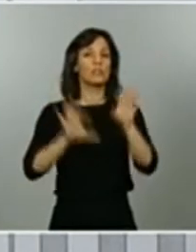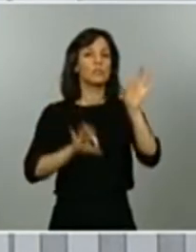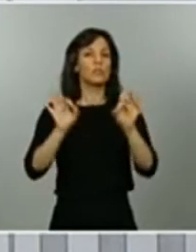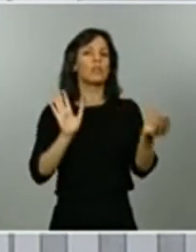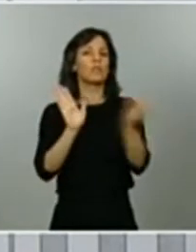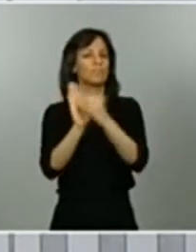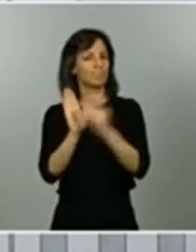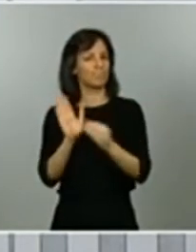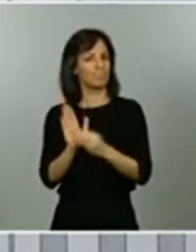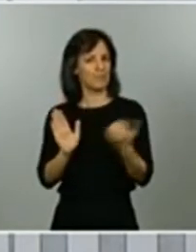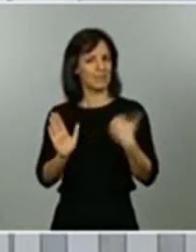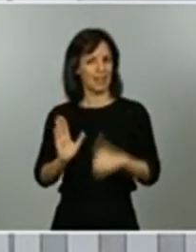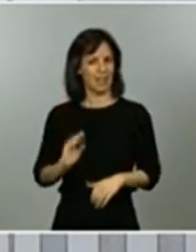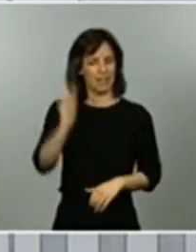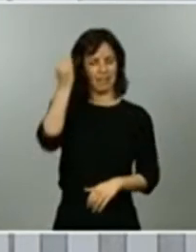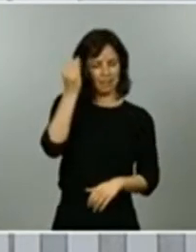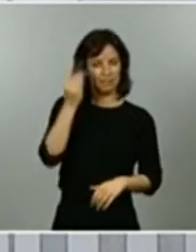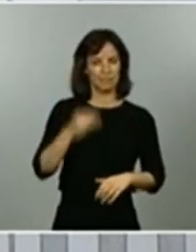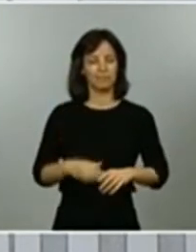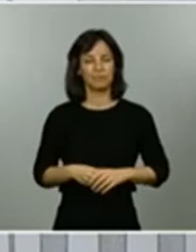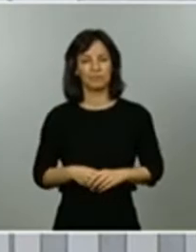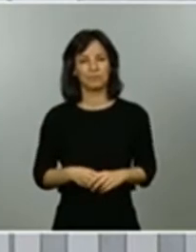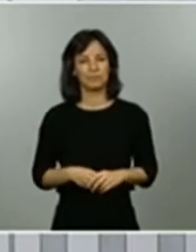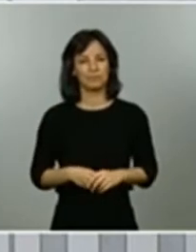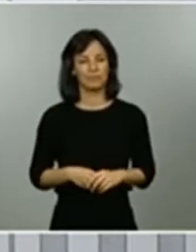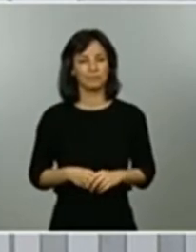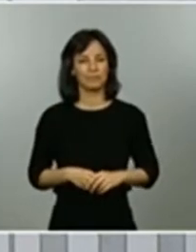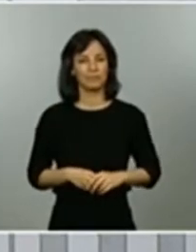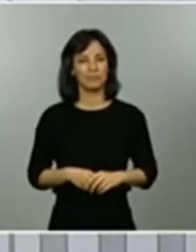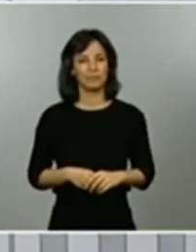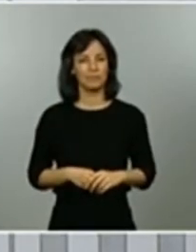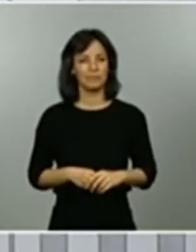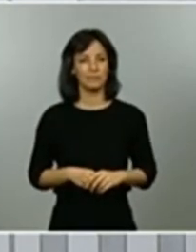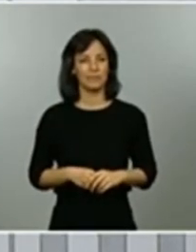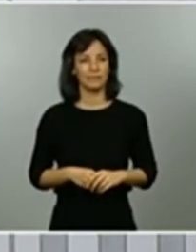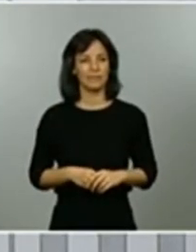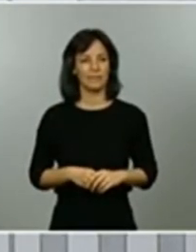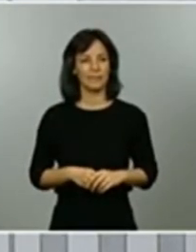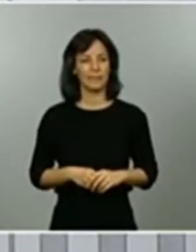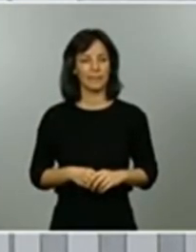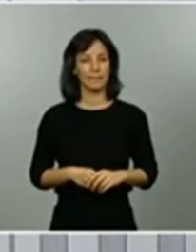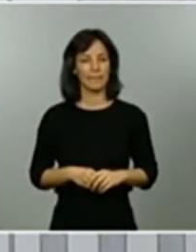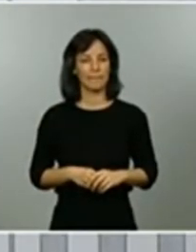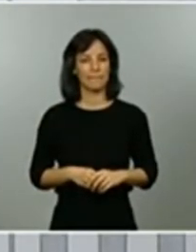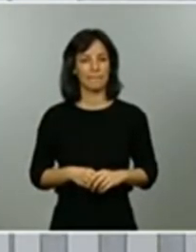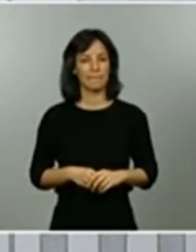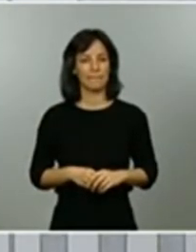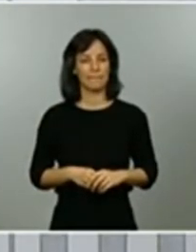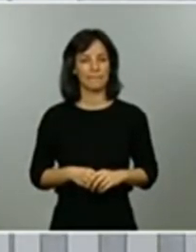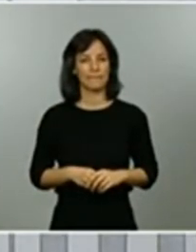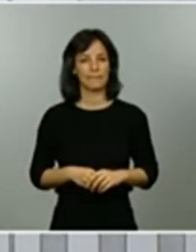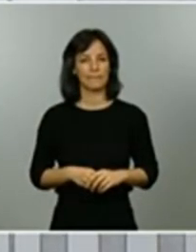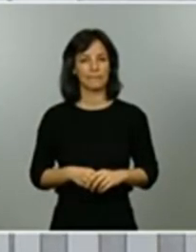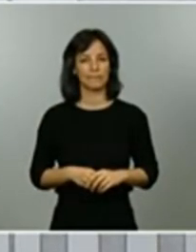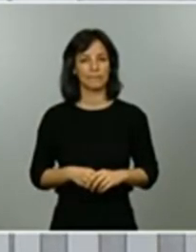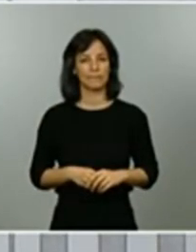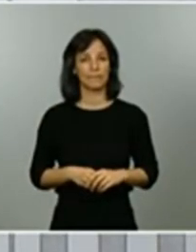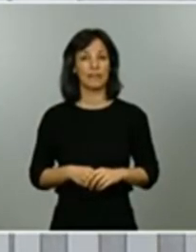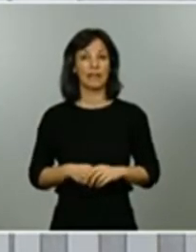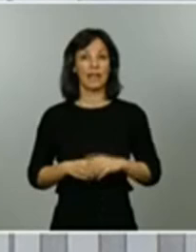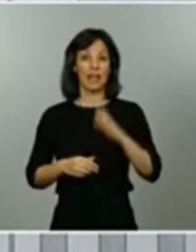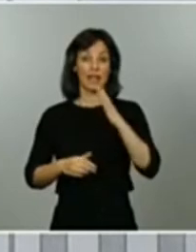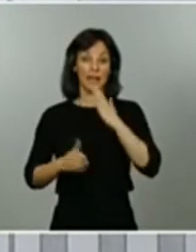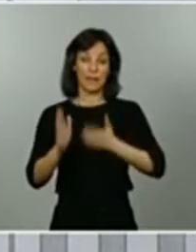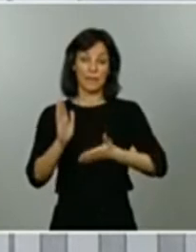por las comunidades autónomas. En esta etapa de la desescalada, en esta etapa de transición a la nueva normalidad, es